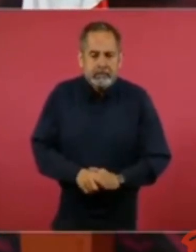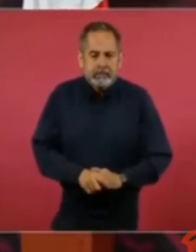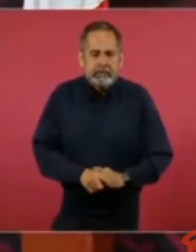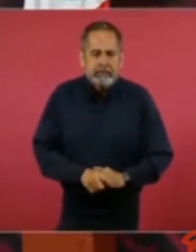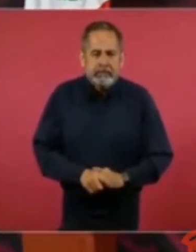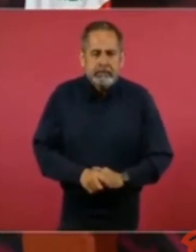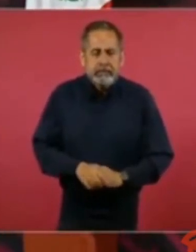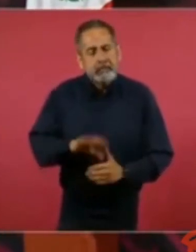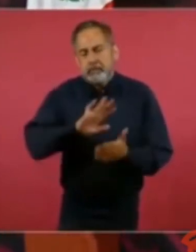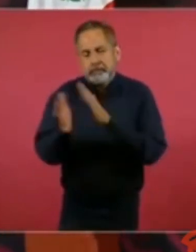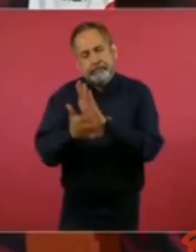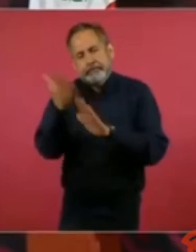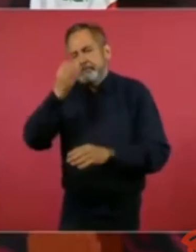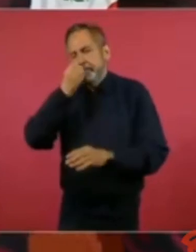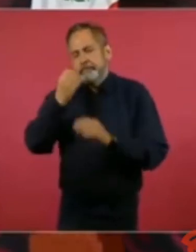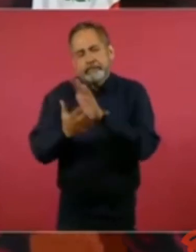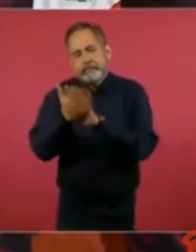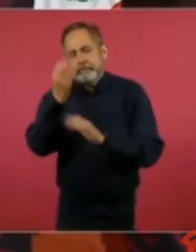Y ya vámonos a asayunar, ¿no?